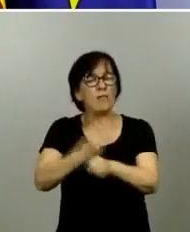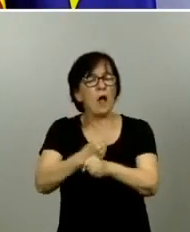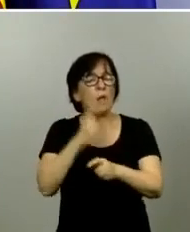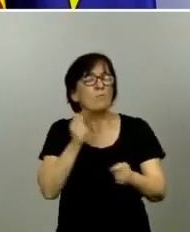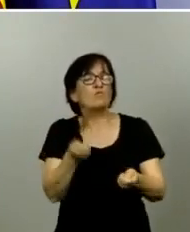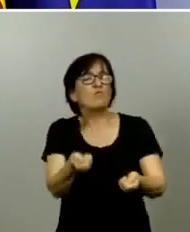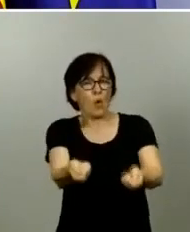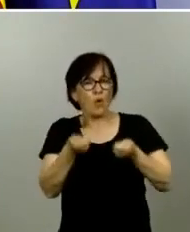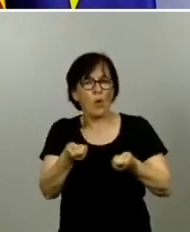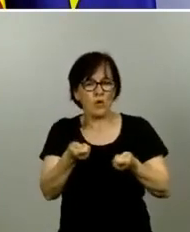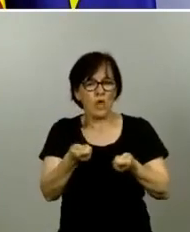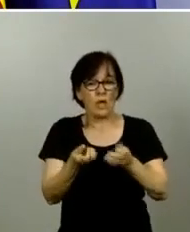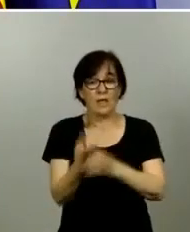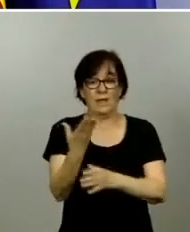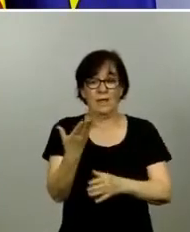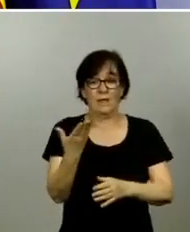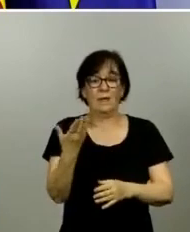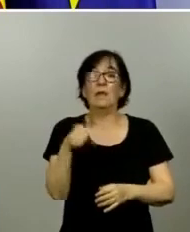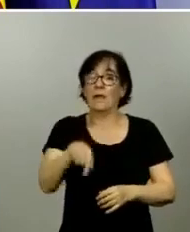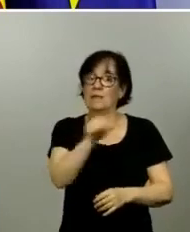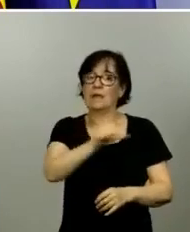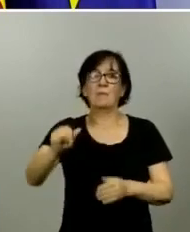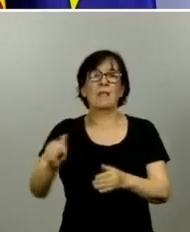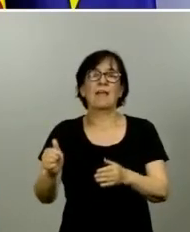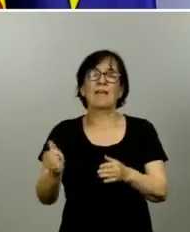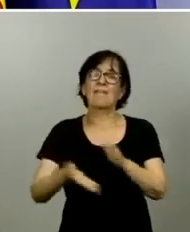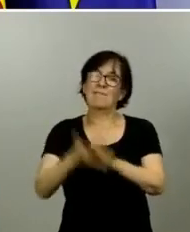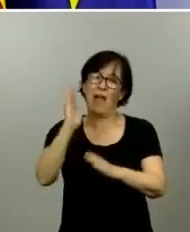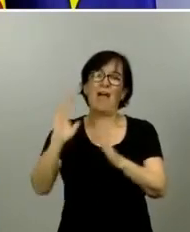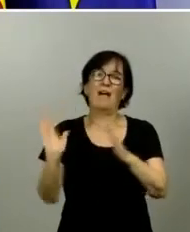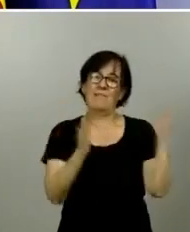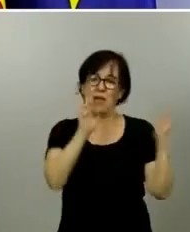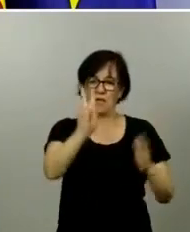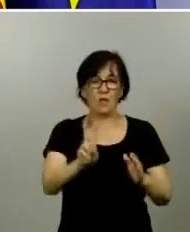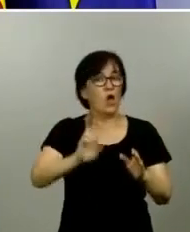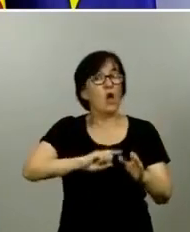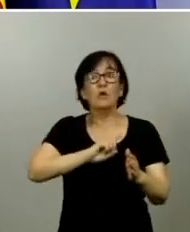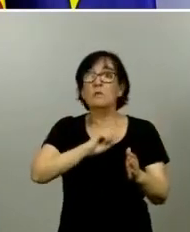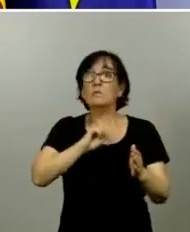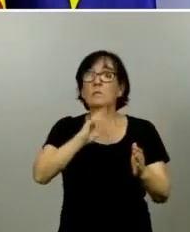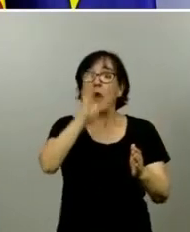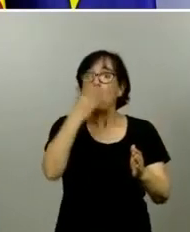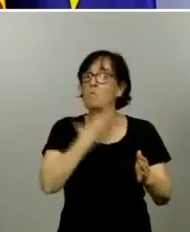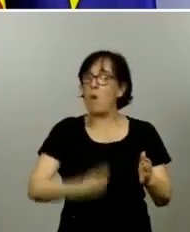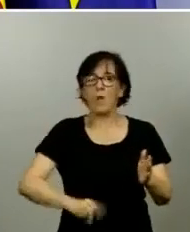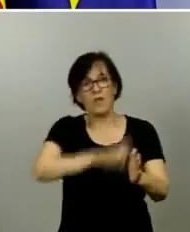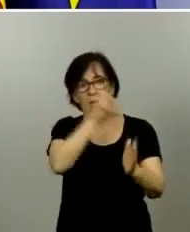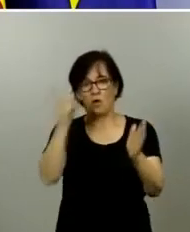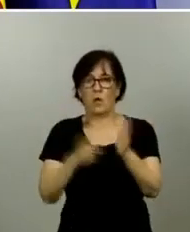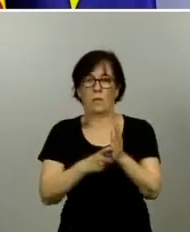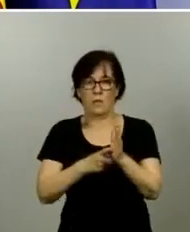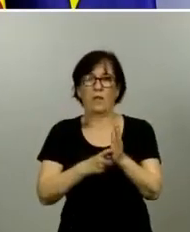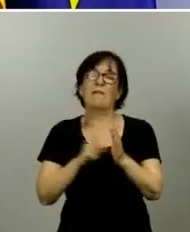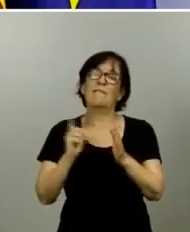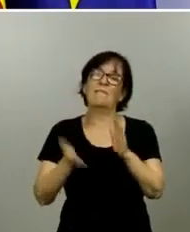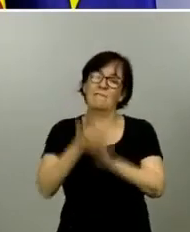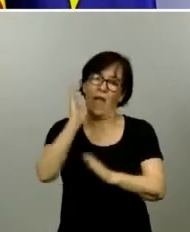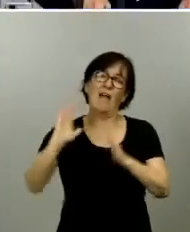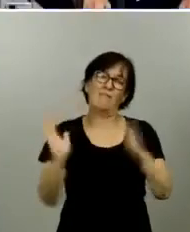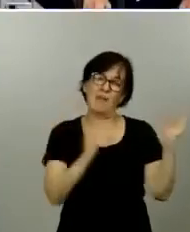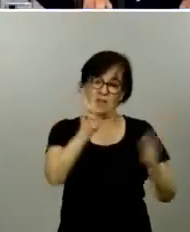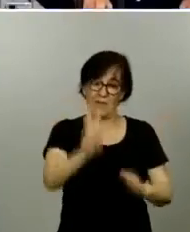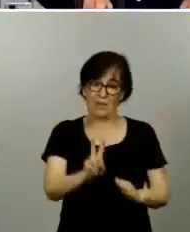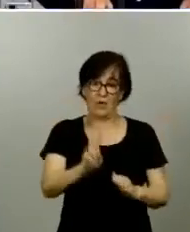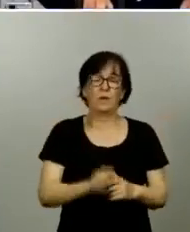en esta semana pasan a fase 2 y por lo tanto la totalidad de la comunidad de Murcia está en fase 2. Y luego tenemos